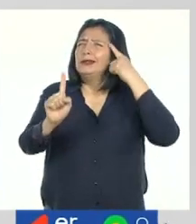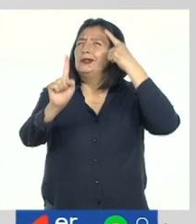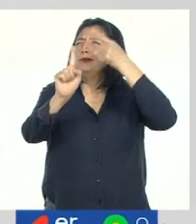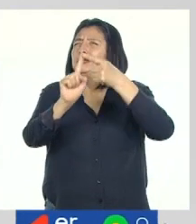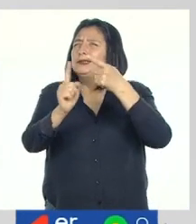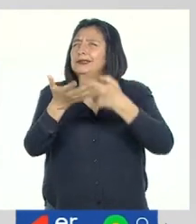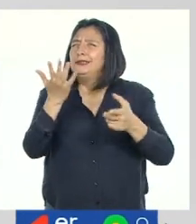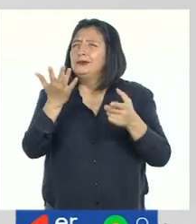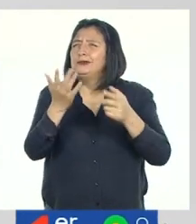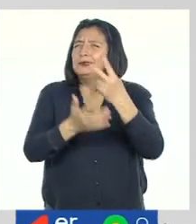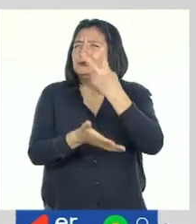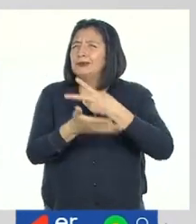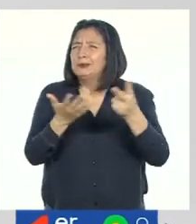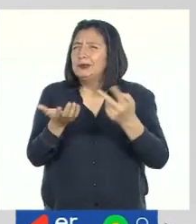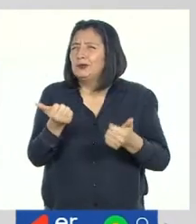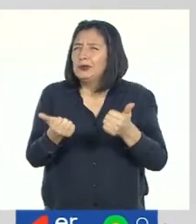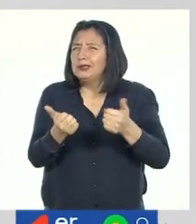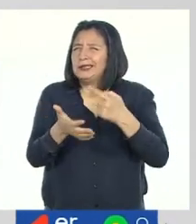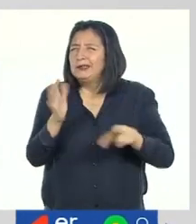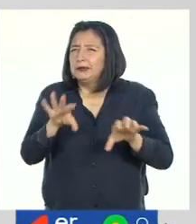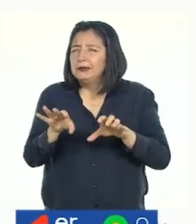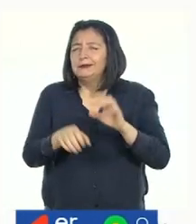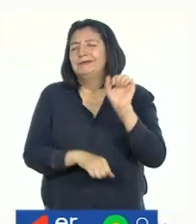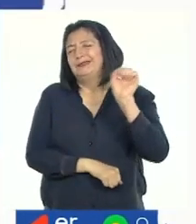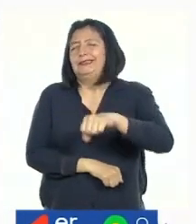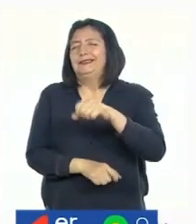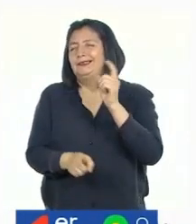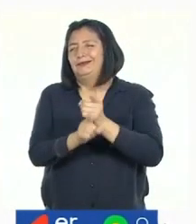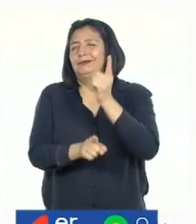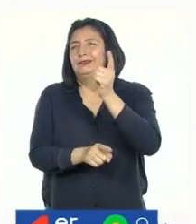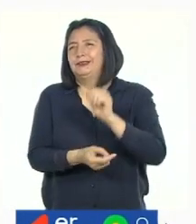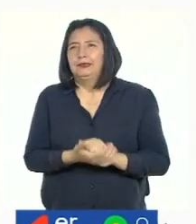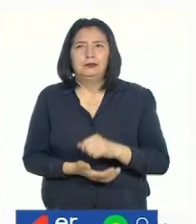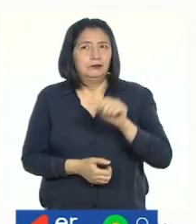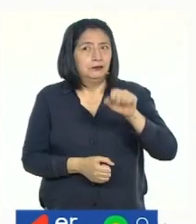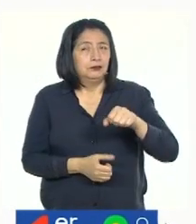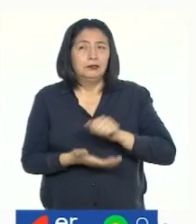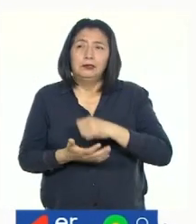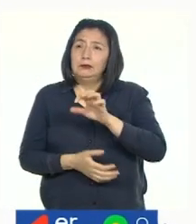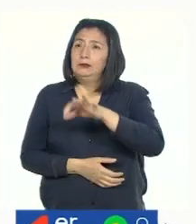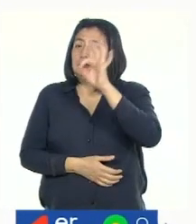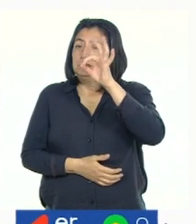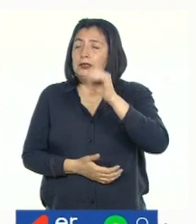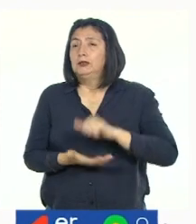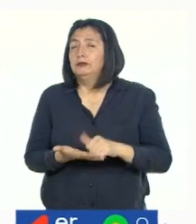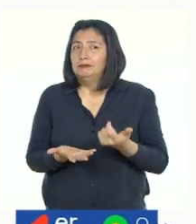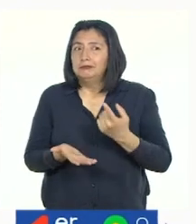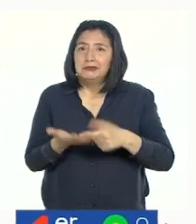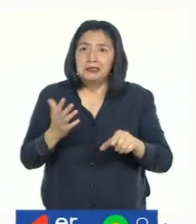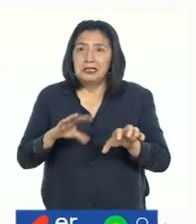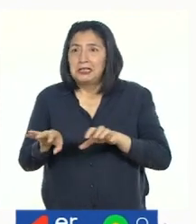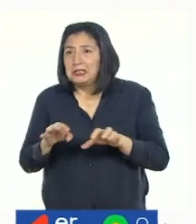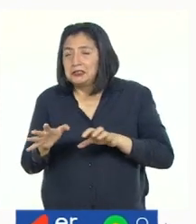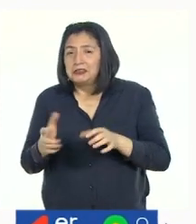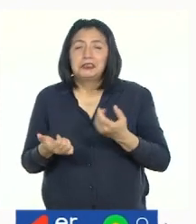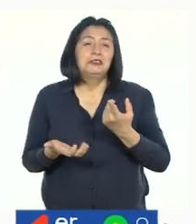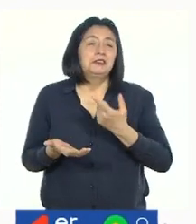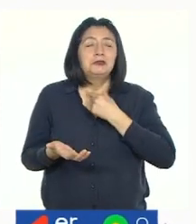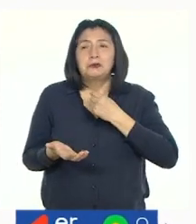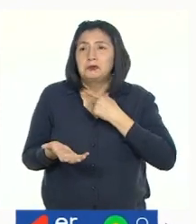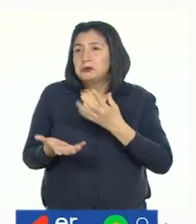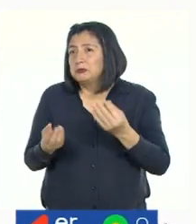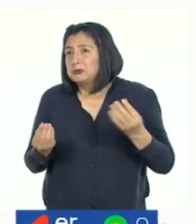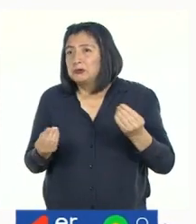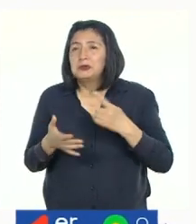de las dos semanas? Claro. El reto era identificar una actividad que nos guste mucho